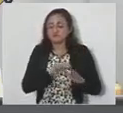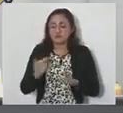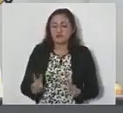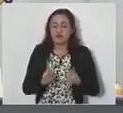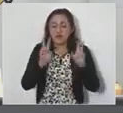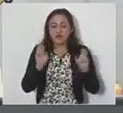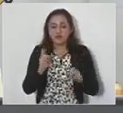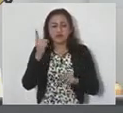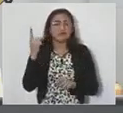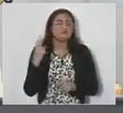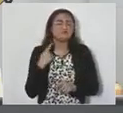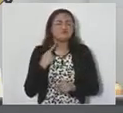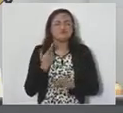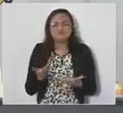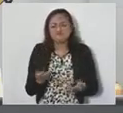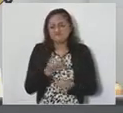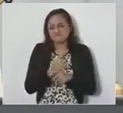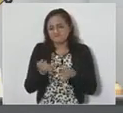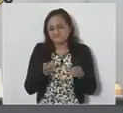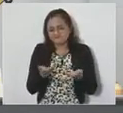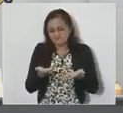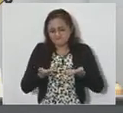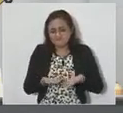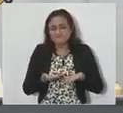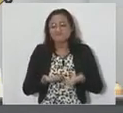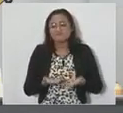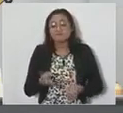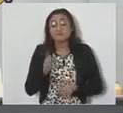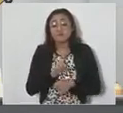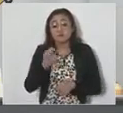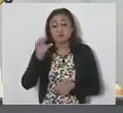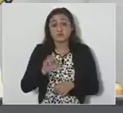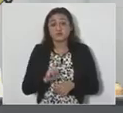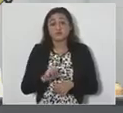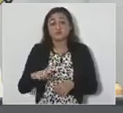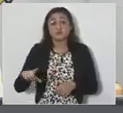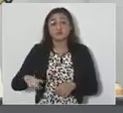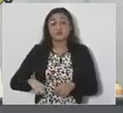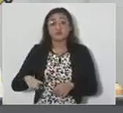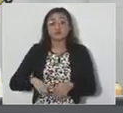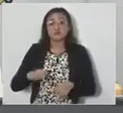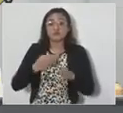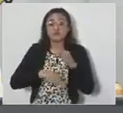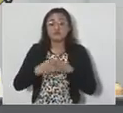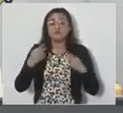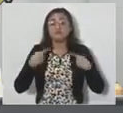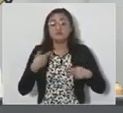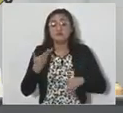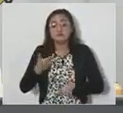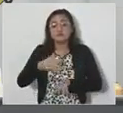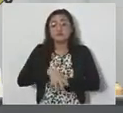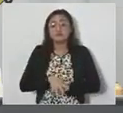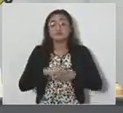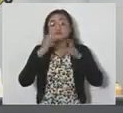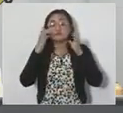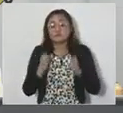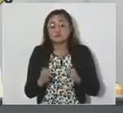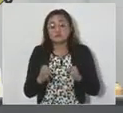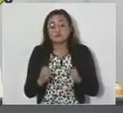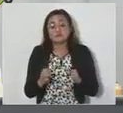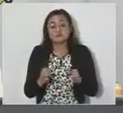En el tema político que manejas, hoy en día el gobierno y todos sus integrantes están